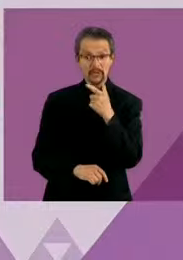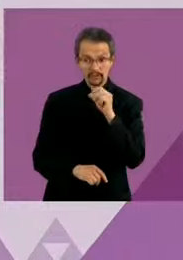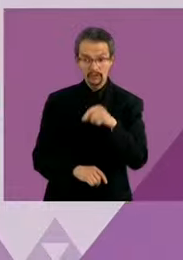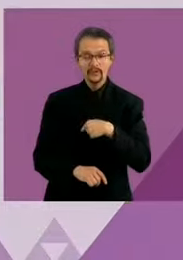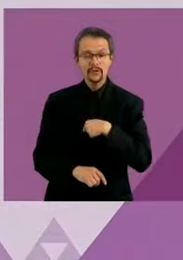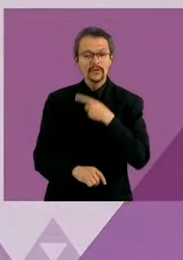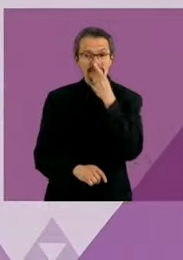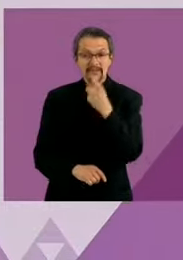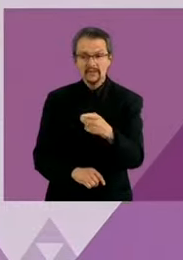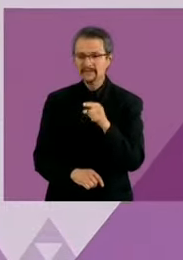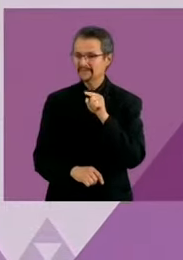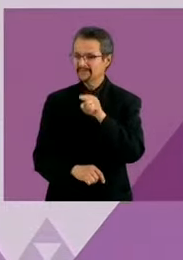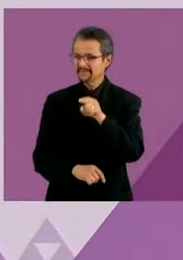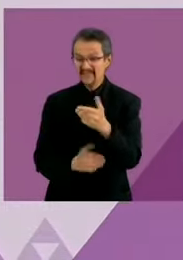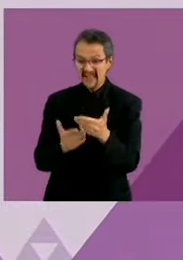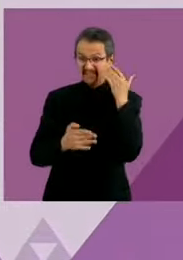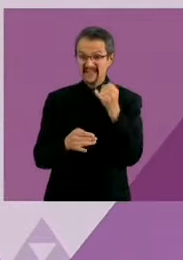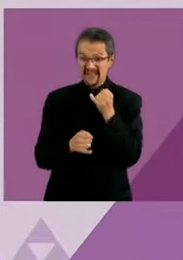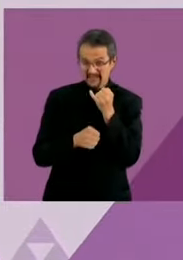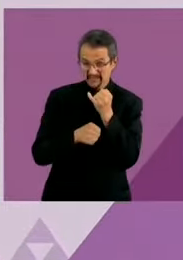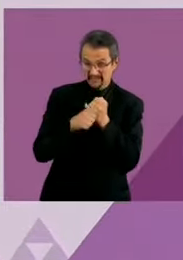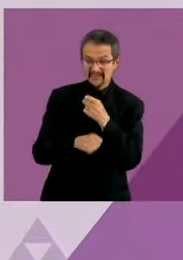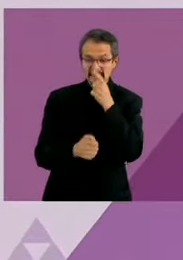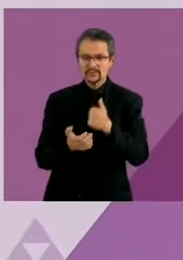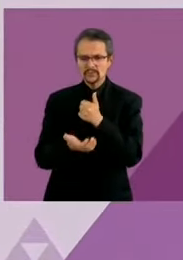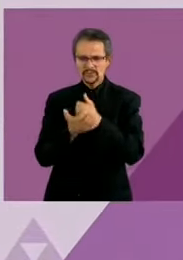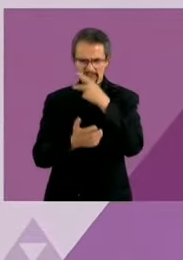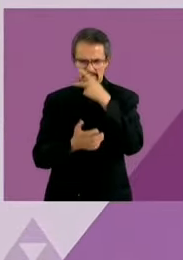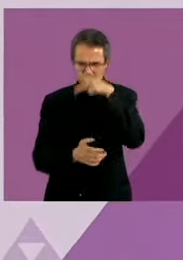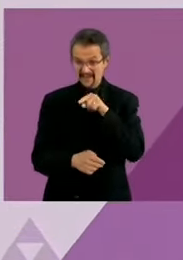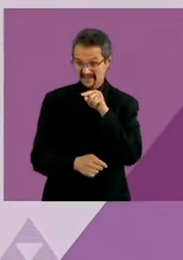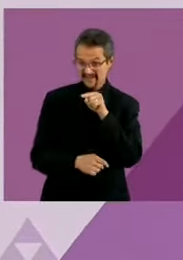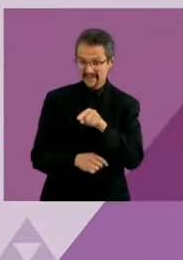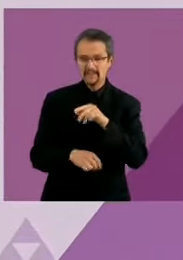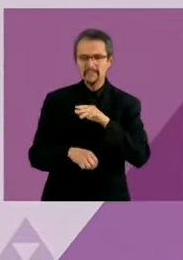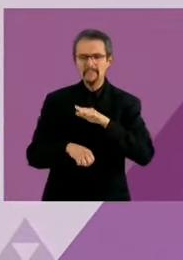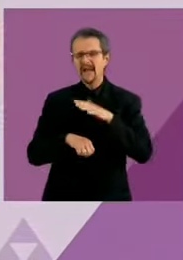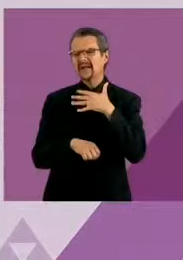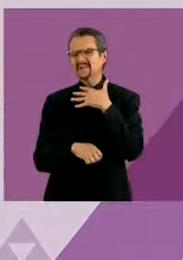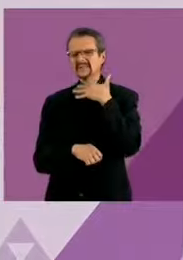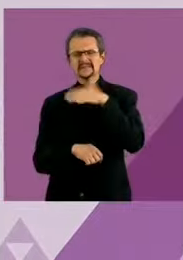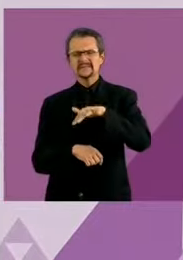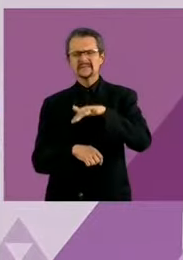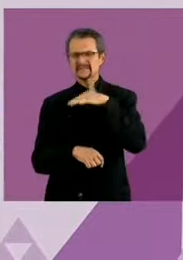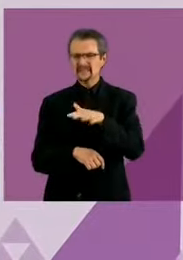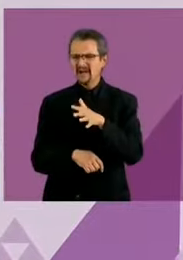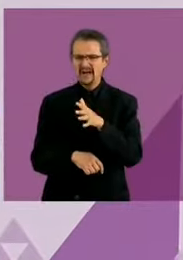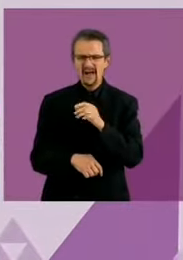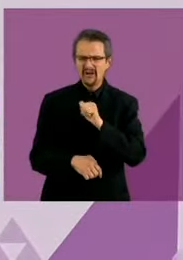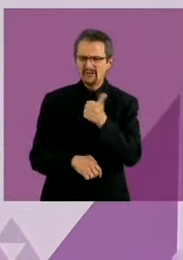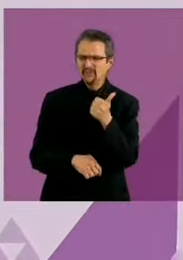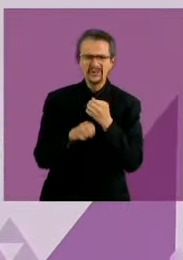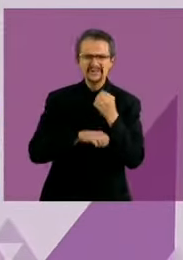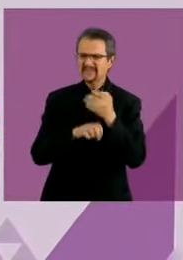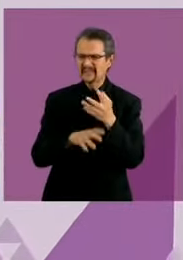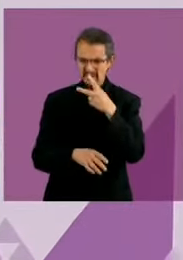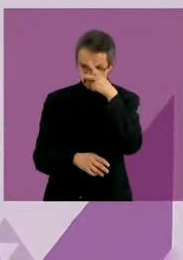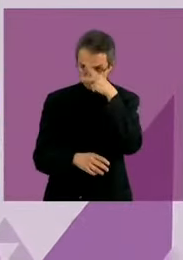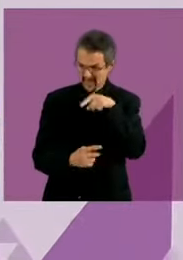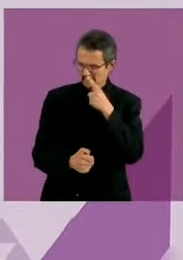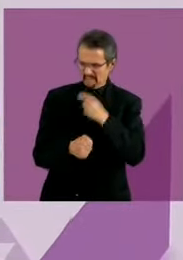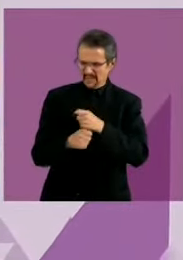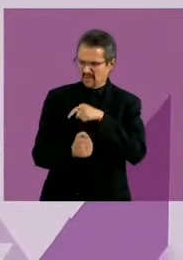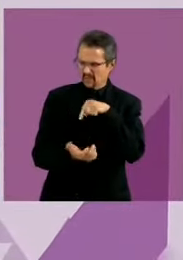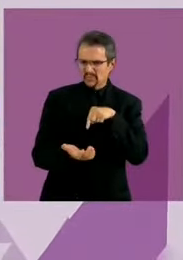últimos índices señalan a la Ciudad de México como la más corrupta de todo el país. Ese es un índice que se publica